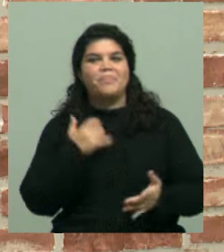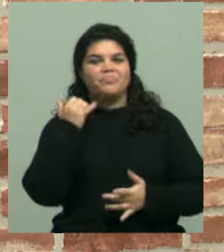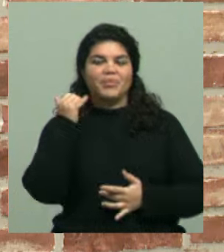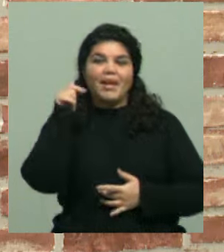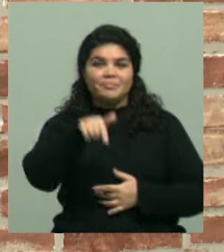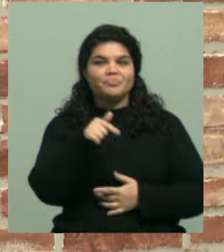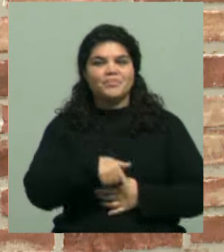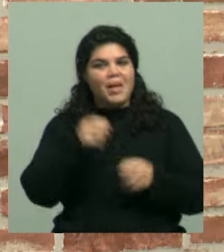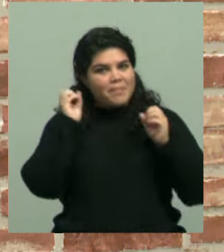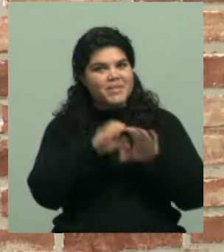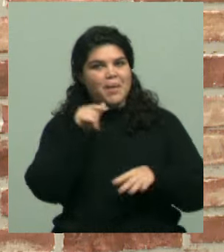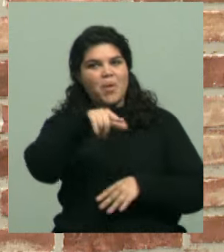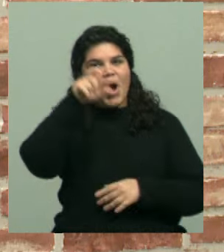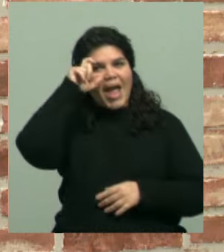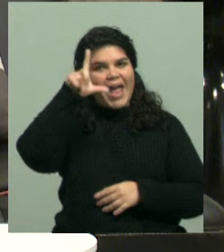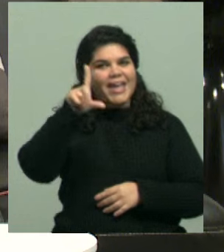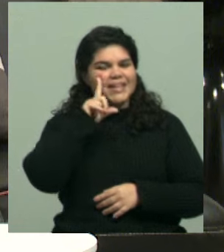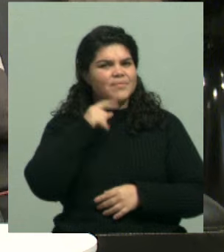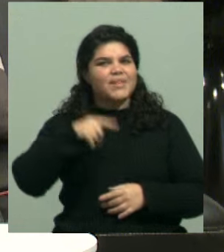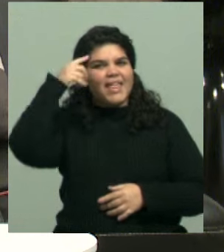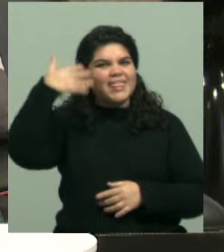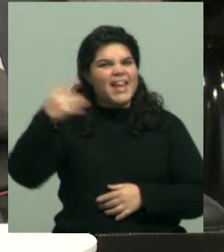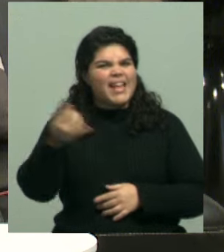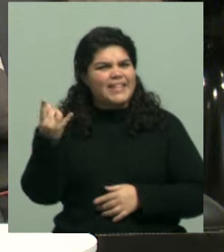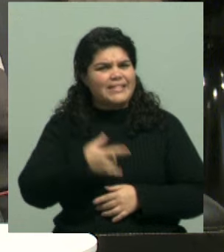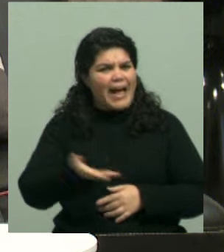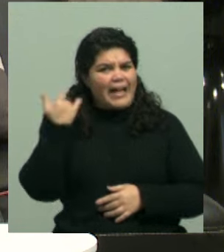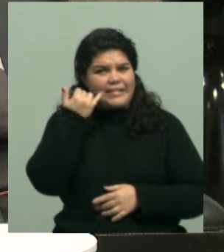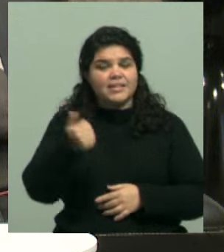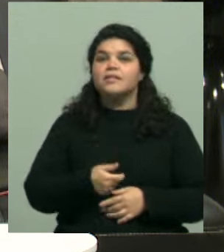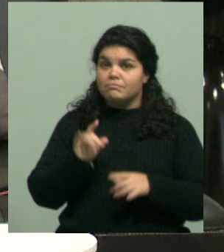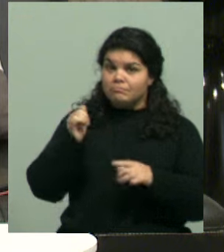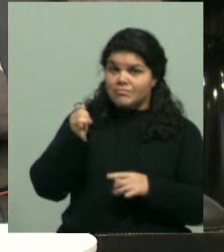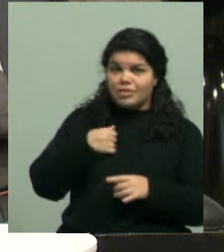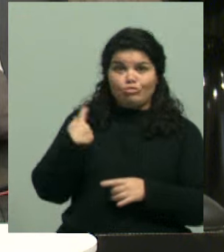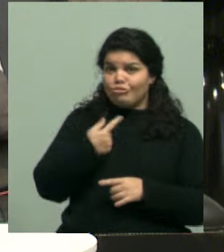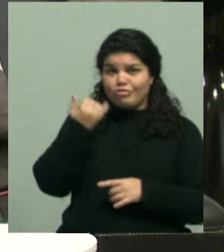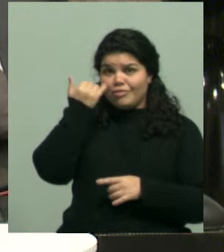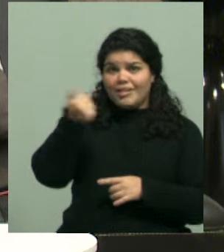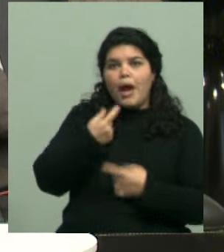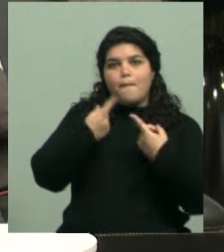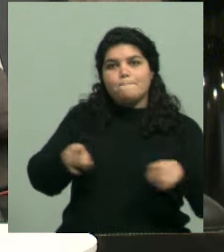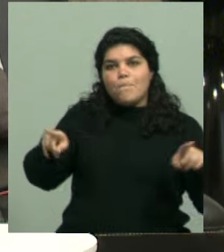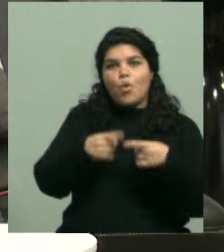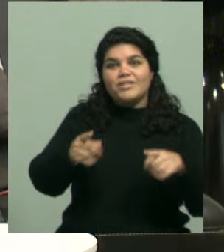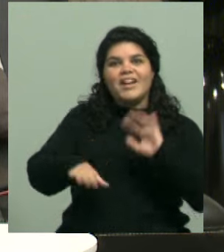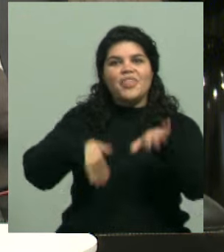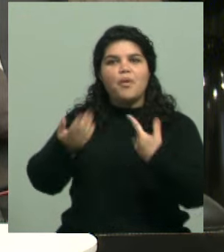a hablar de inteligencia artificial. Ya hemos hablado de inteligencia artificial nosotros, Hemos hablado, hicimos canciones, canciones que se volvieron famosas, que